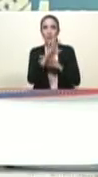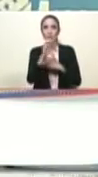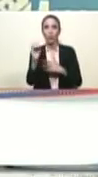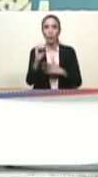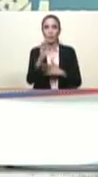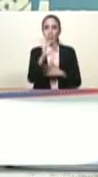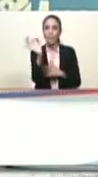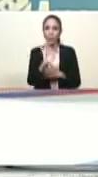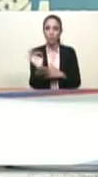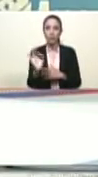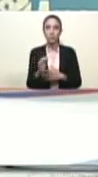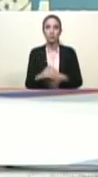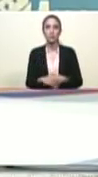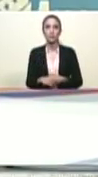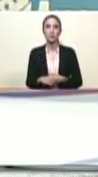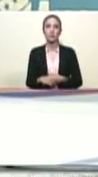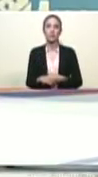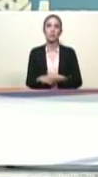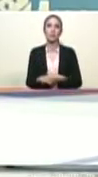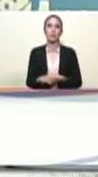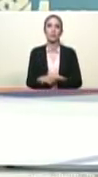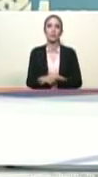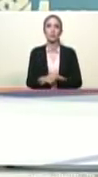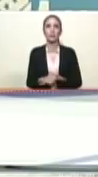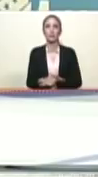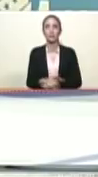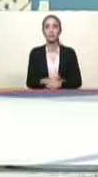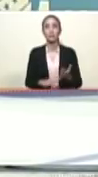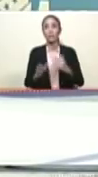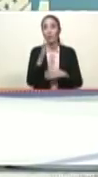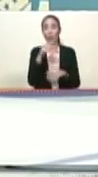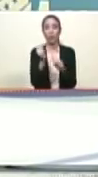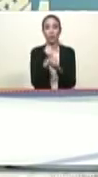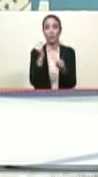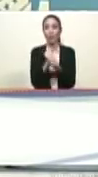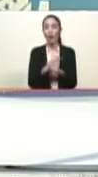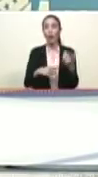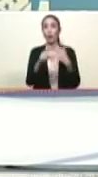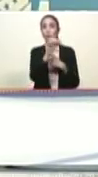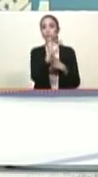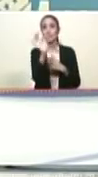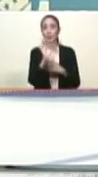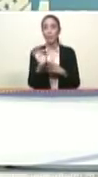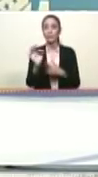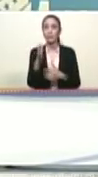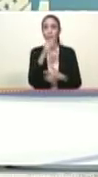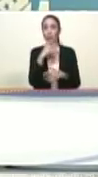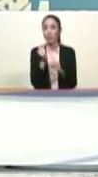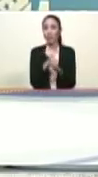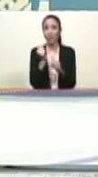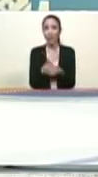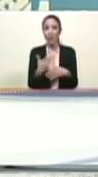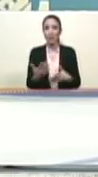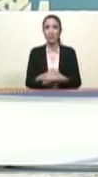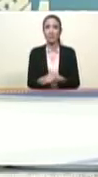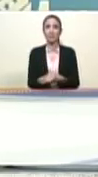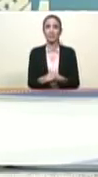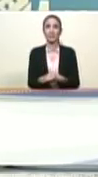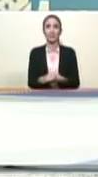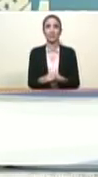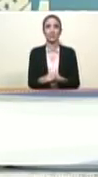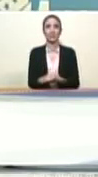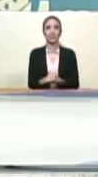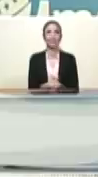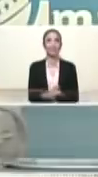miseria más del 30%, el desempleo 25%. Ustedes saben, las personas en edad de